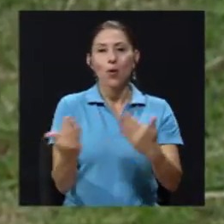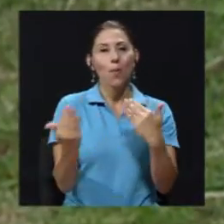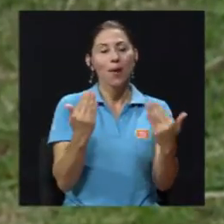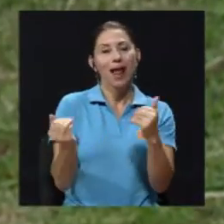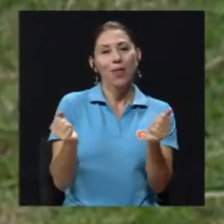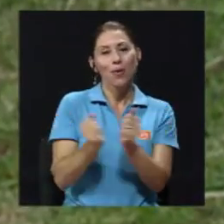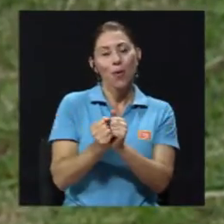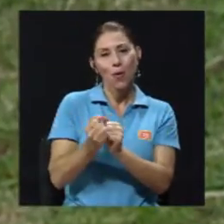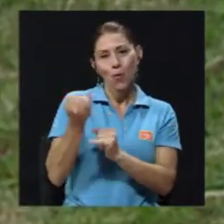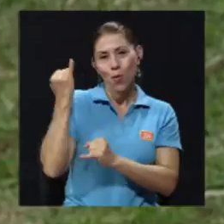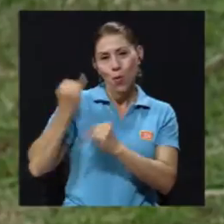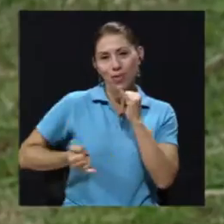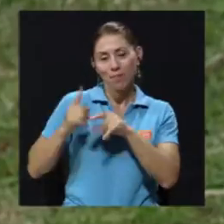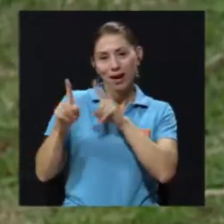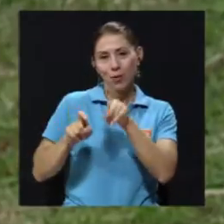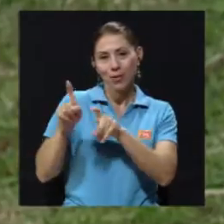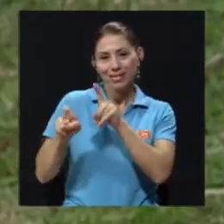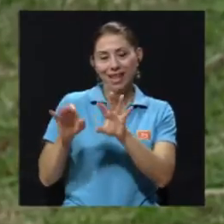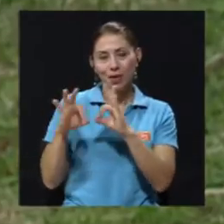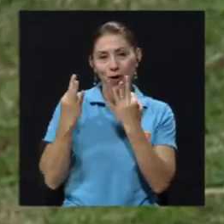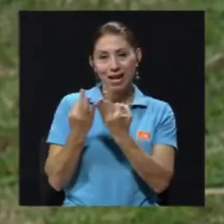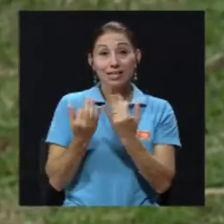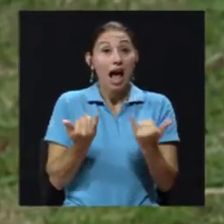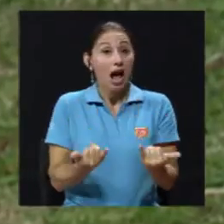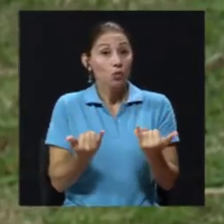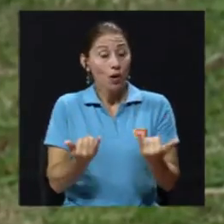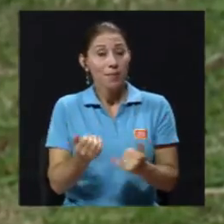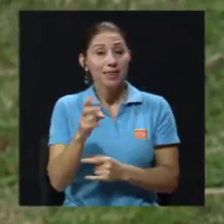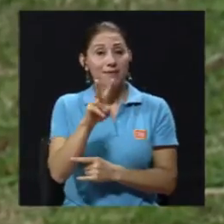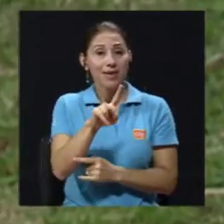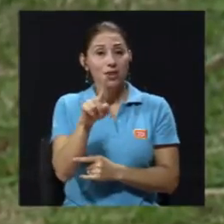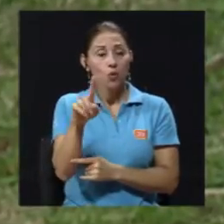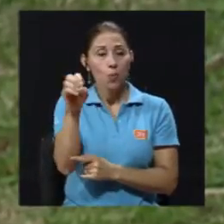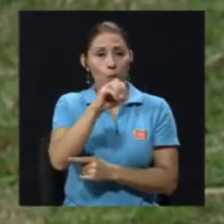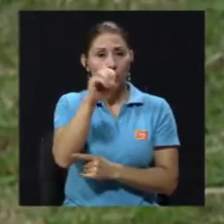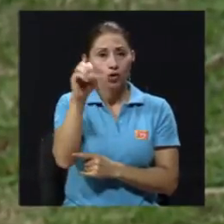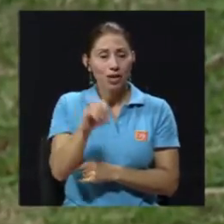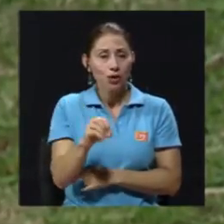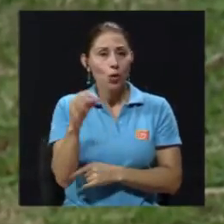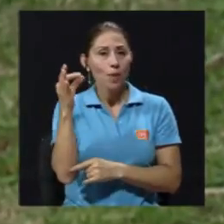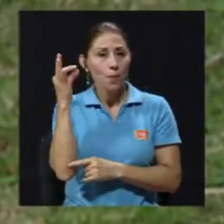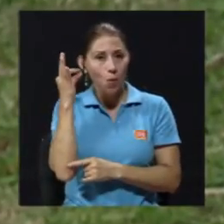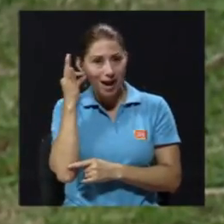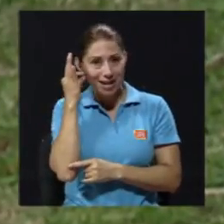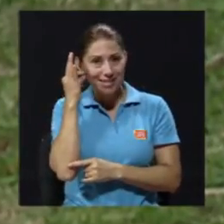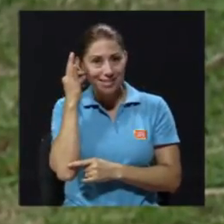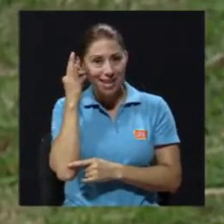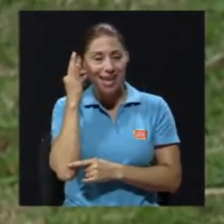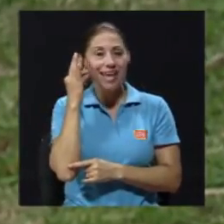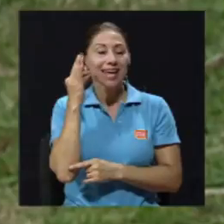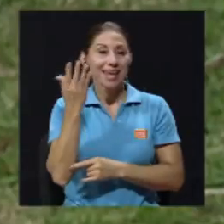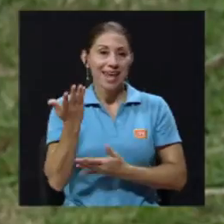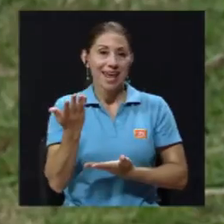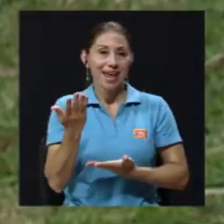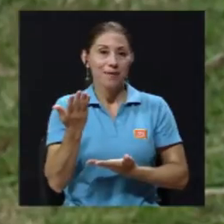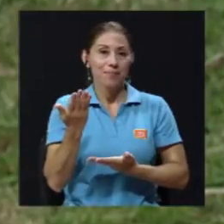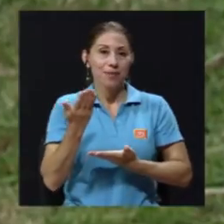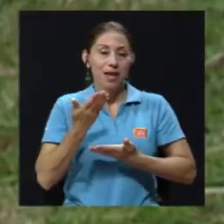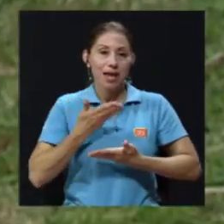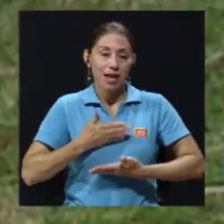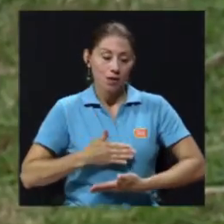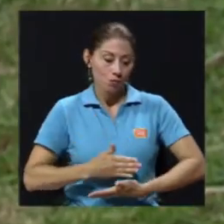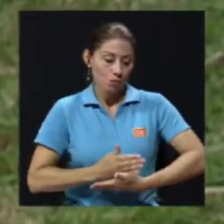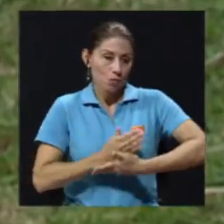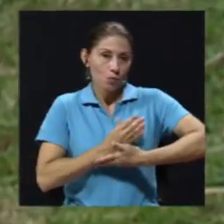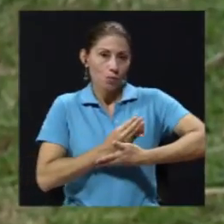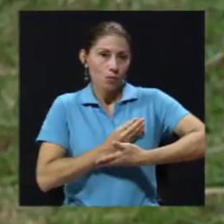encuesta de hogares. Actualmente se ubica en un 21% las mujeres que llegan con lactancia materna exclusiva